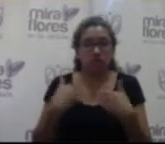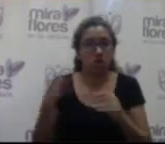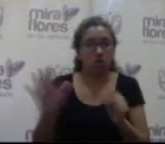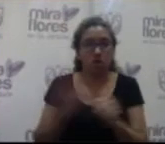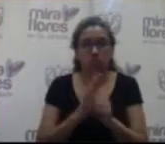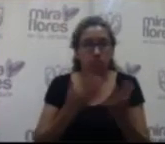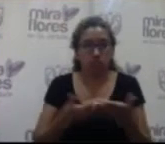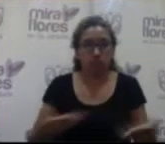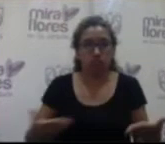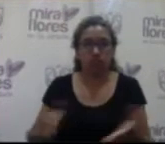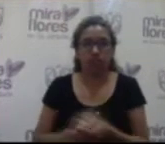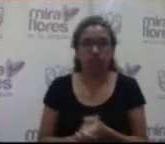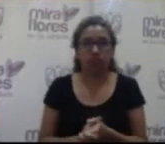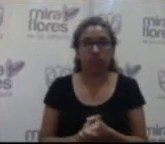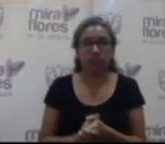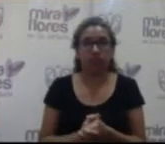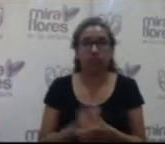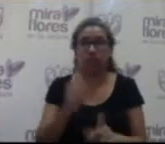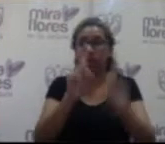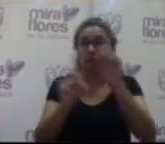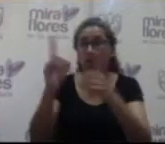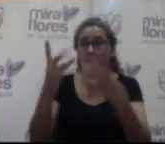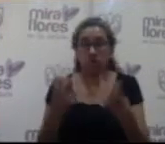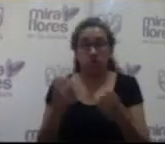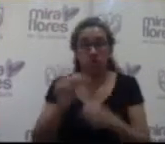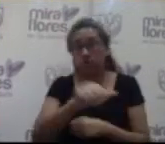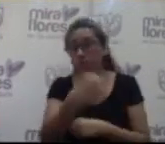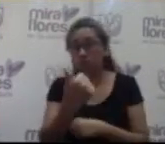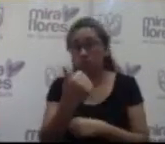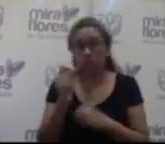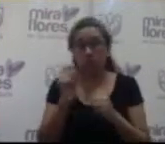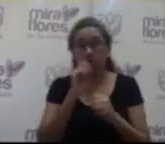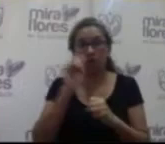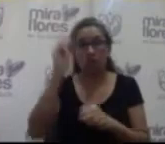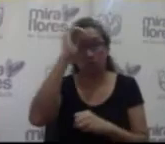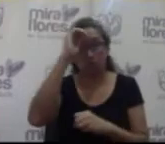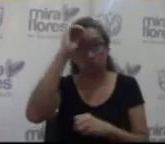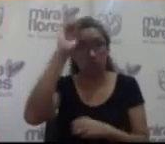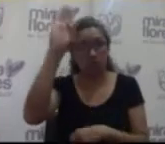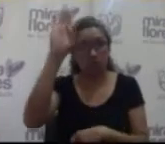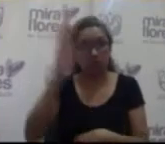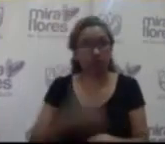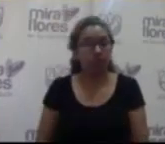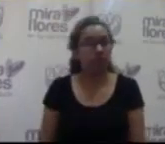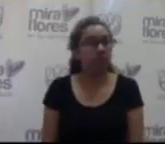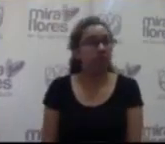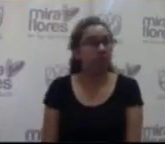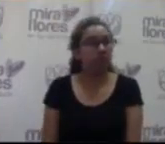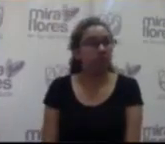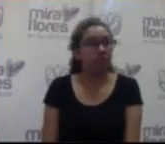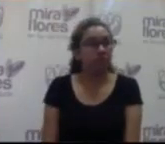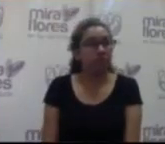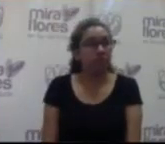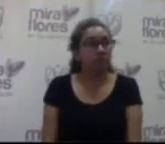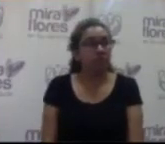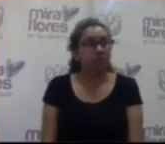muy bien dicho esto, no sé si alguien tiene alguna otra intervención en mesa sí, señor Ánguez